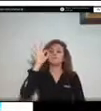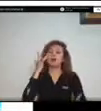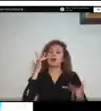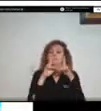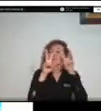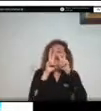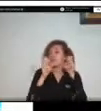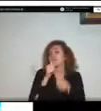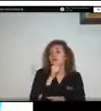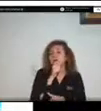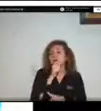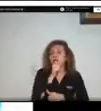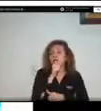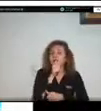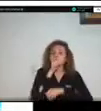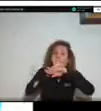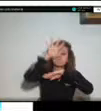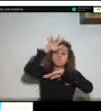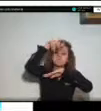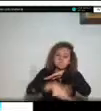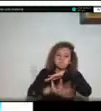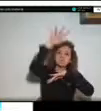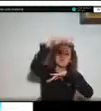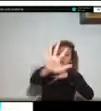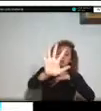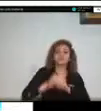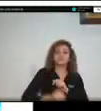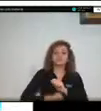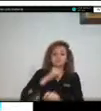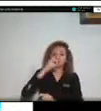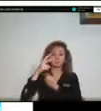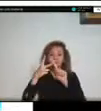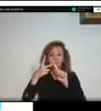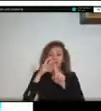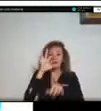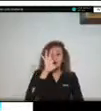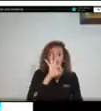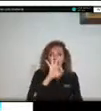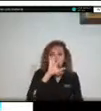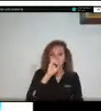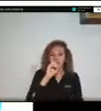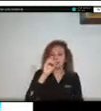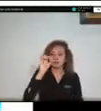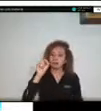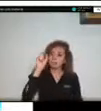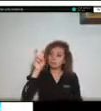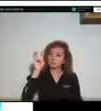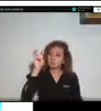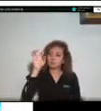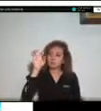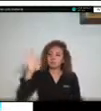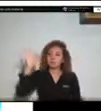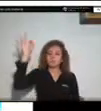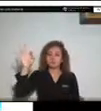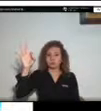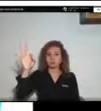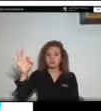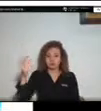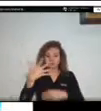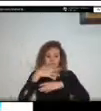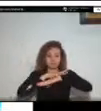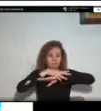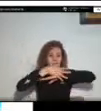el 30.8% está referido a movimientos en masa y una combinación de los dos del 9